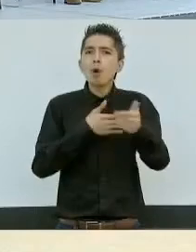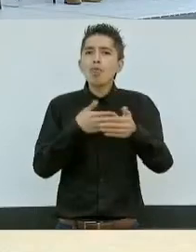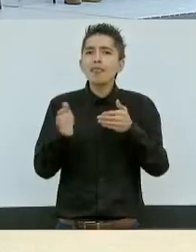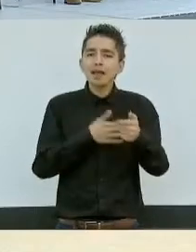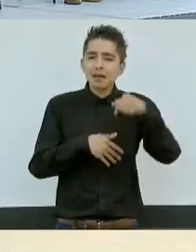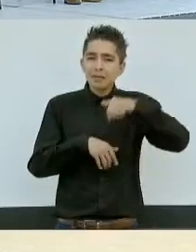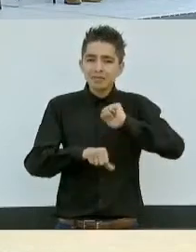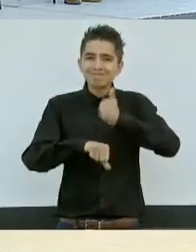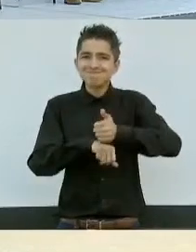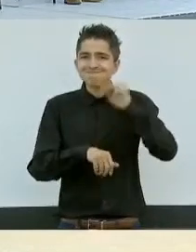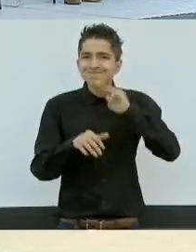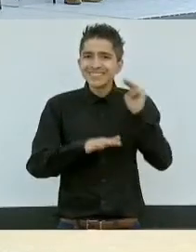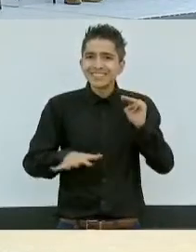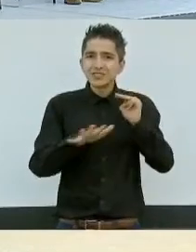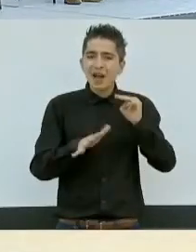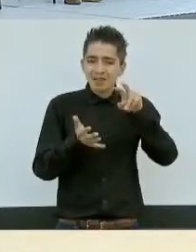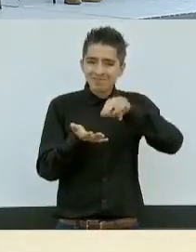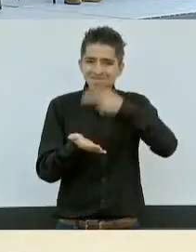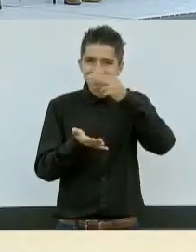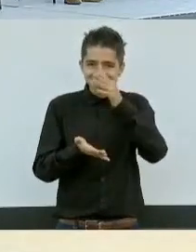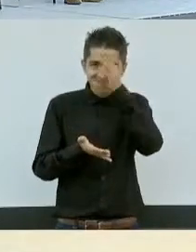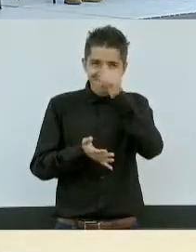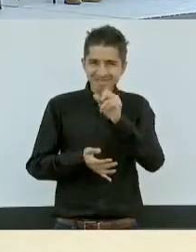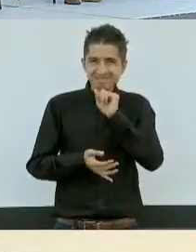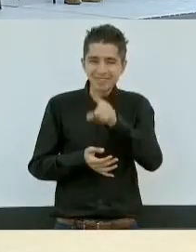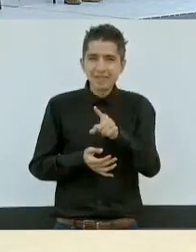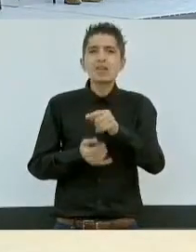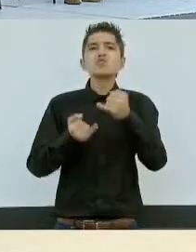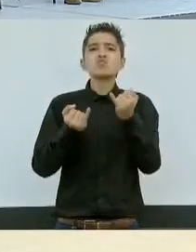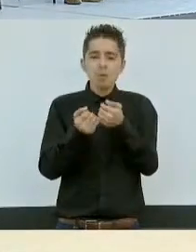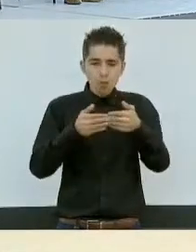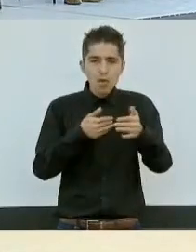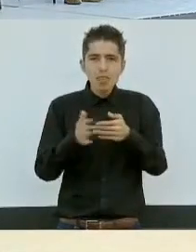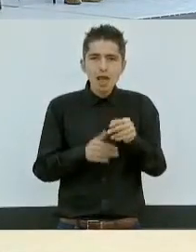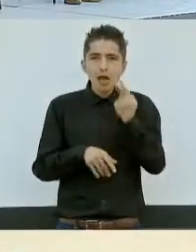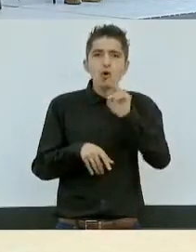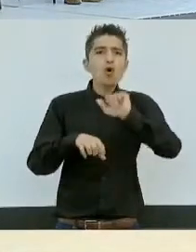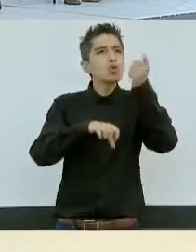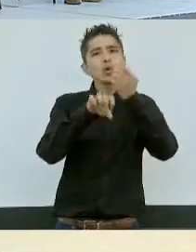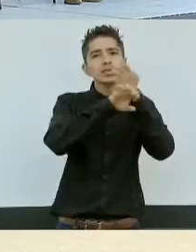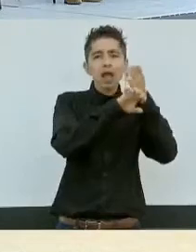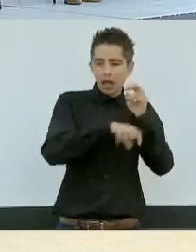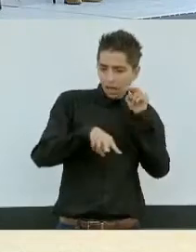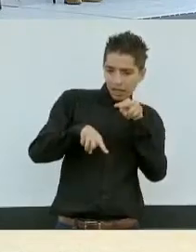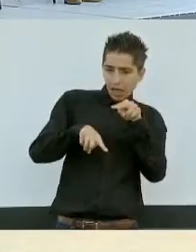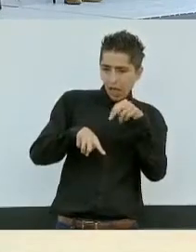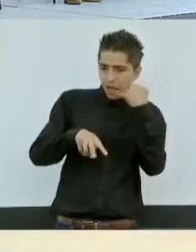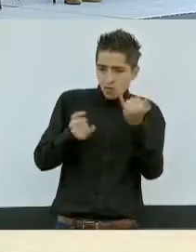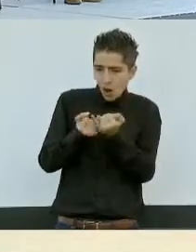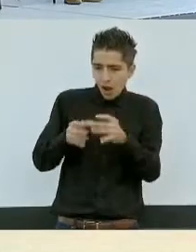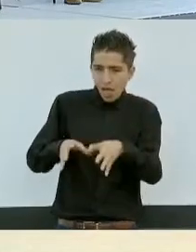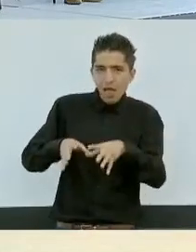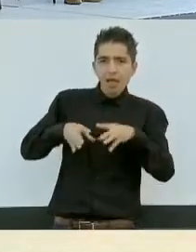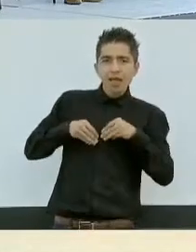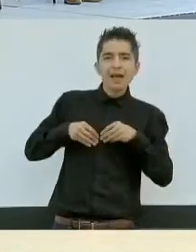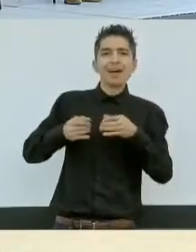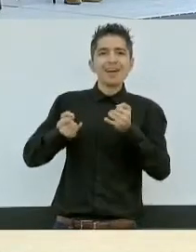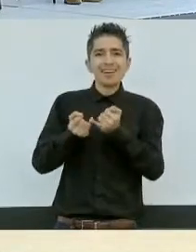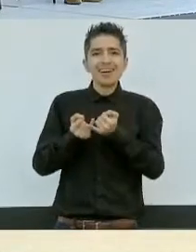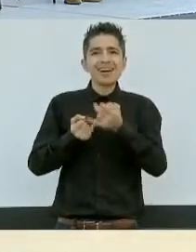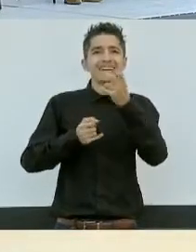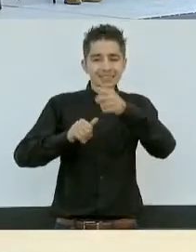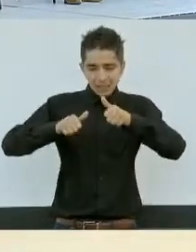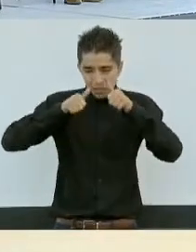el arreglo de Michoacán, un modelo para otros estados que también están demandando que ha atendido a este